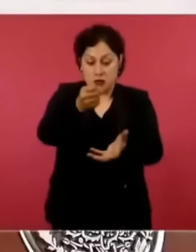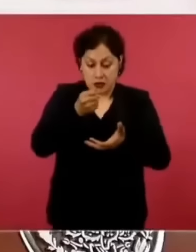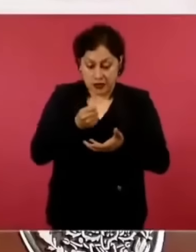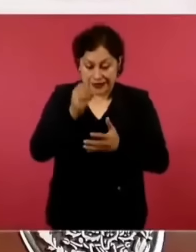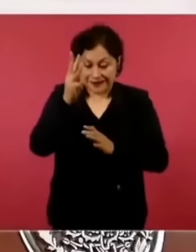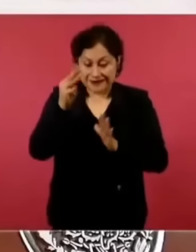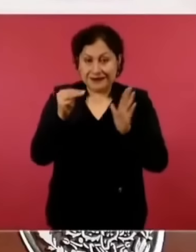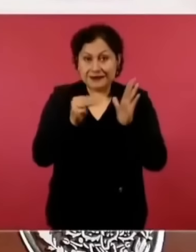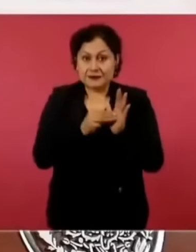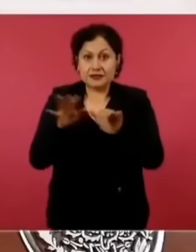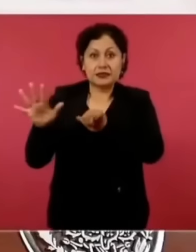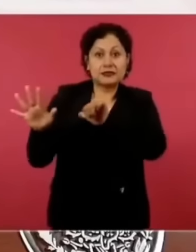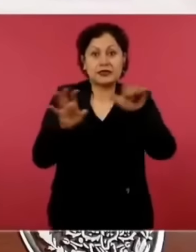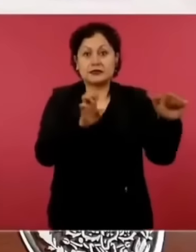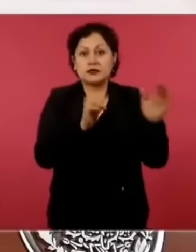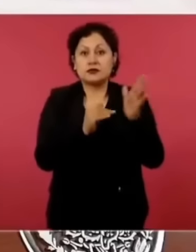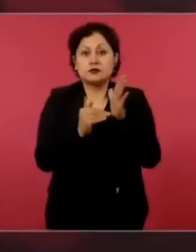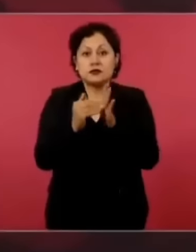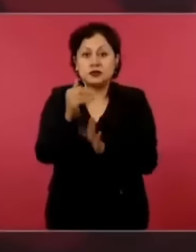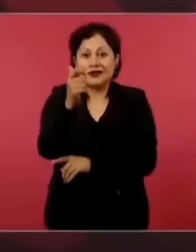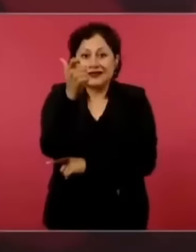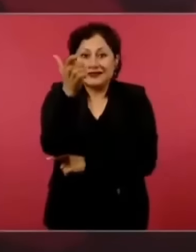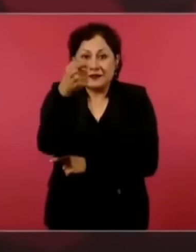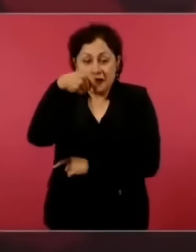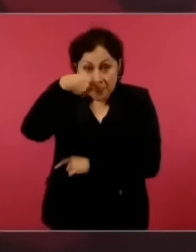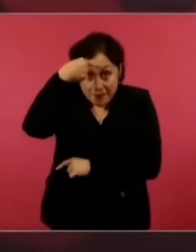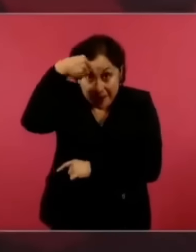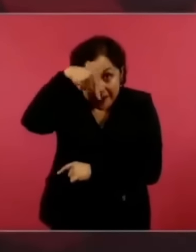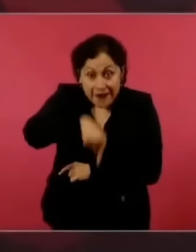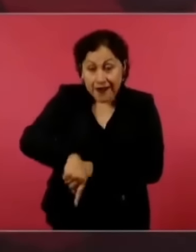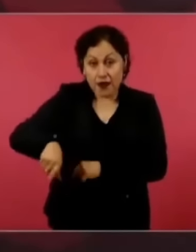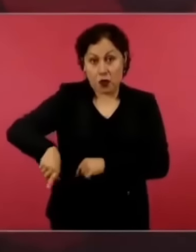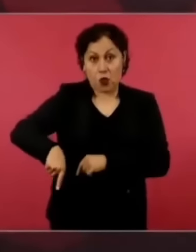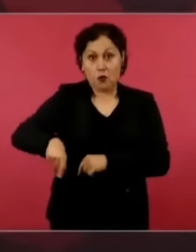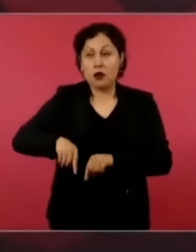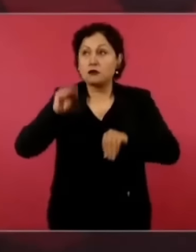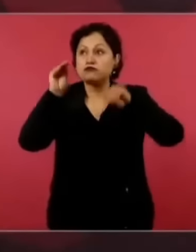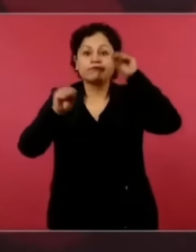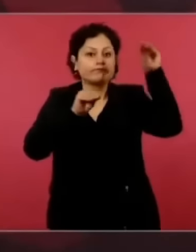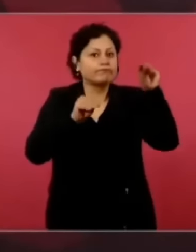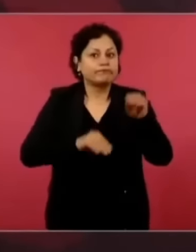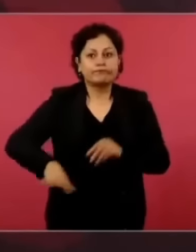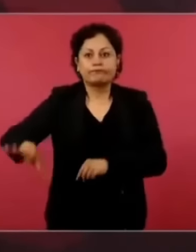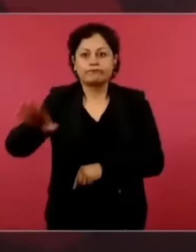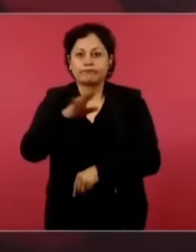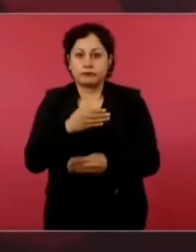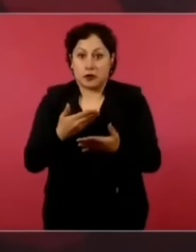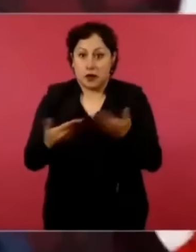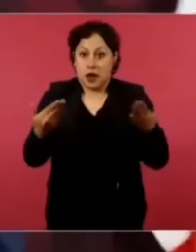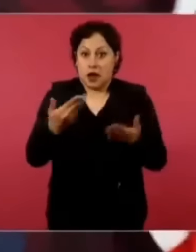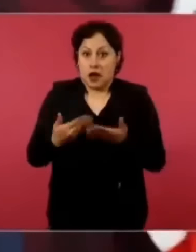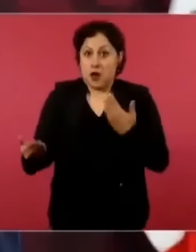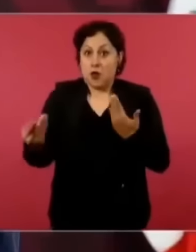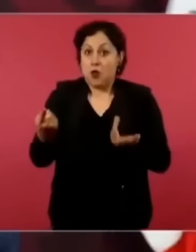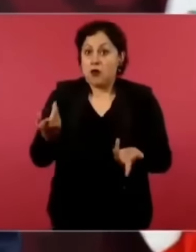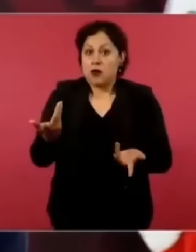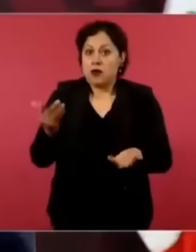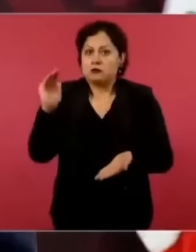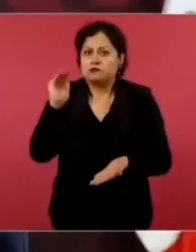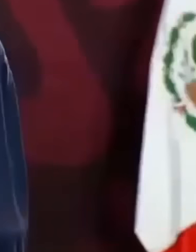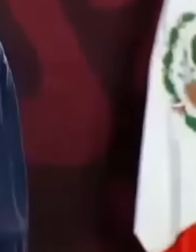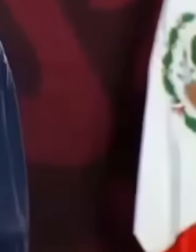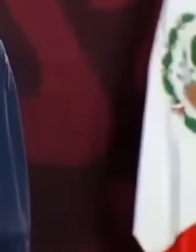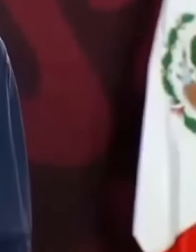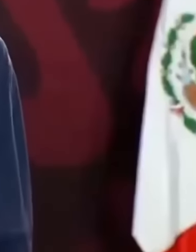pesos y este año la presidencia va a ejercer 500 millones.